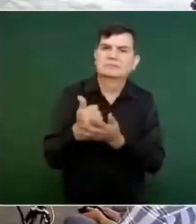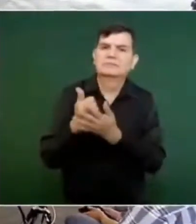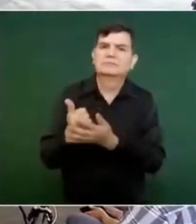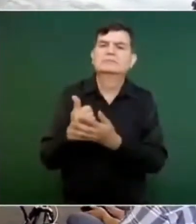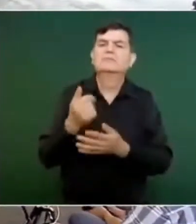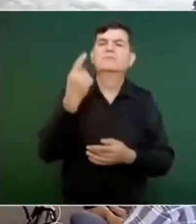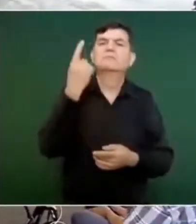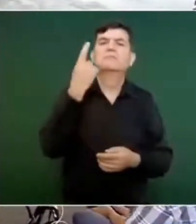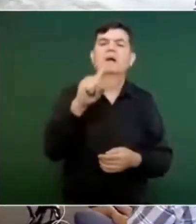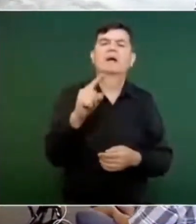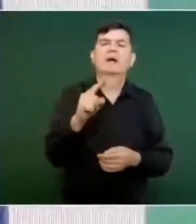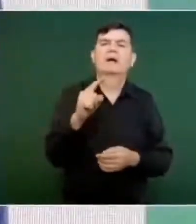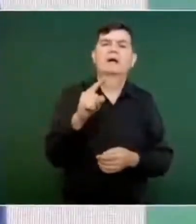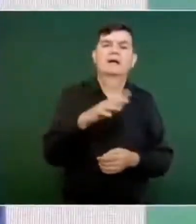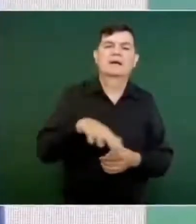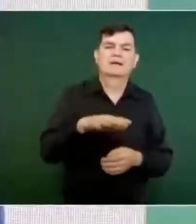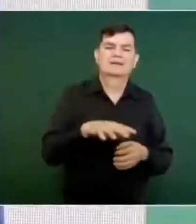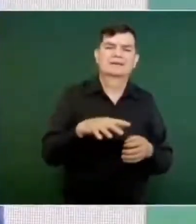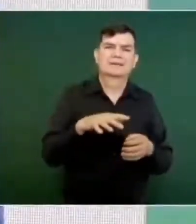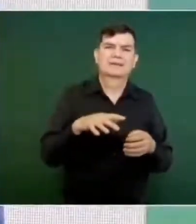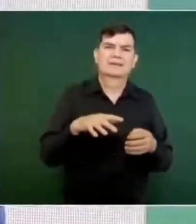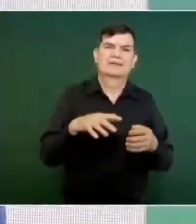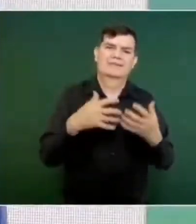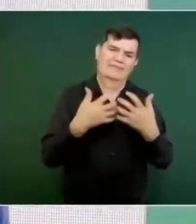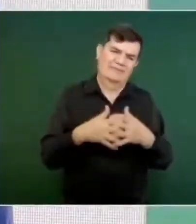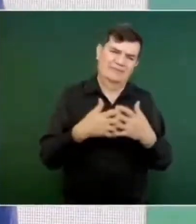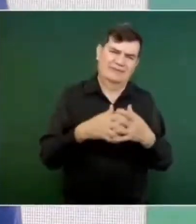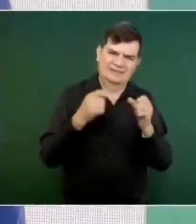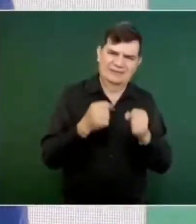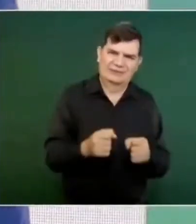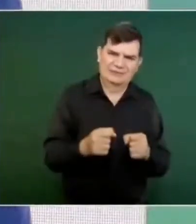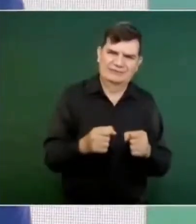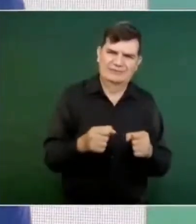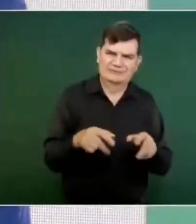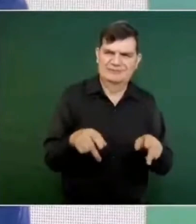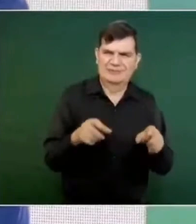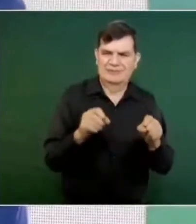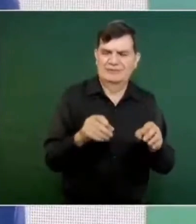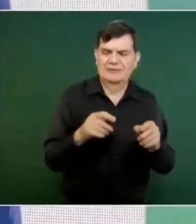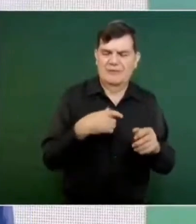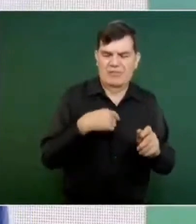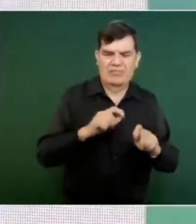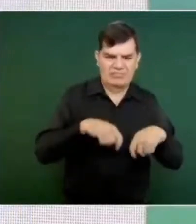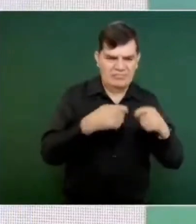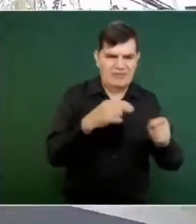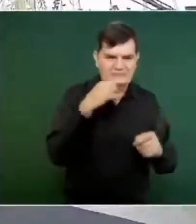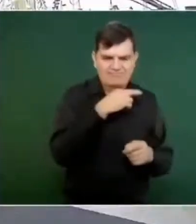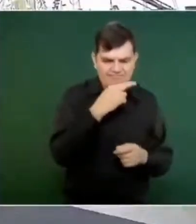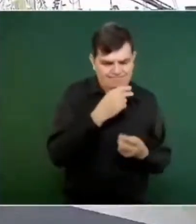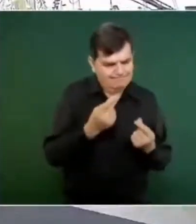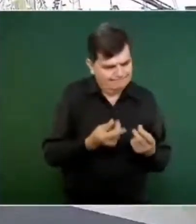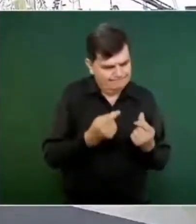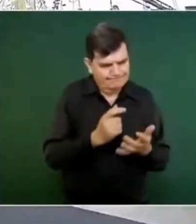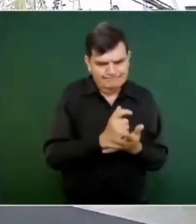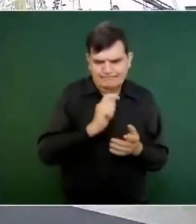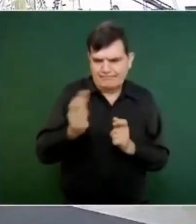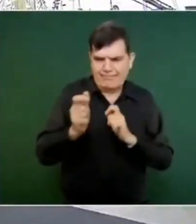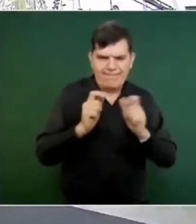las aseguradoras entreguen lo más pronto posible